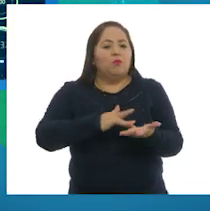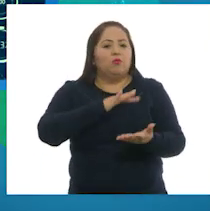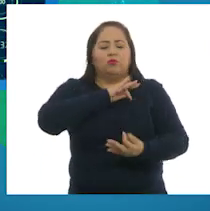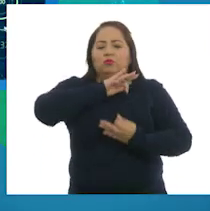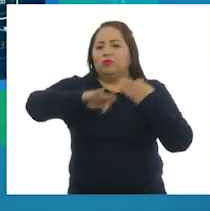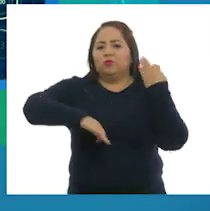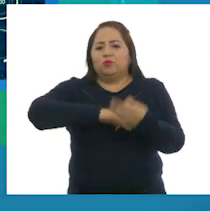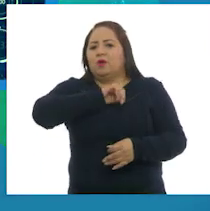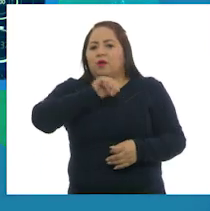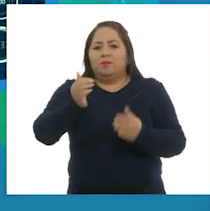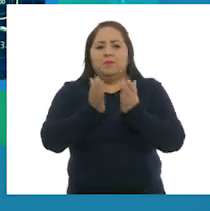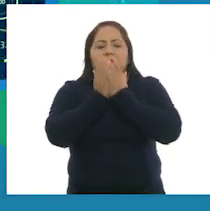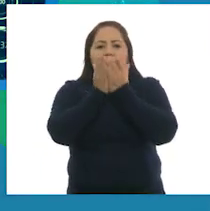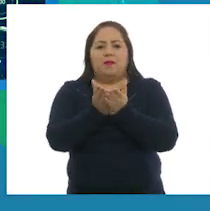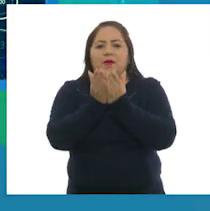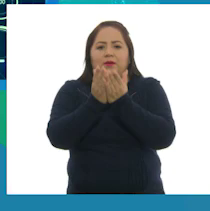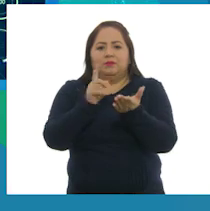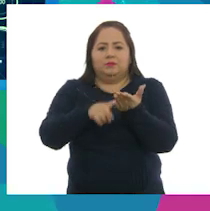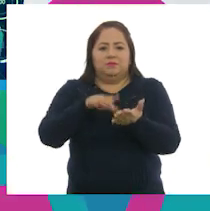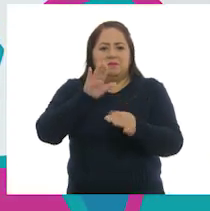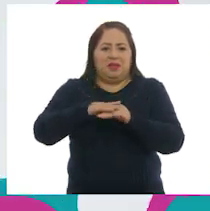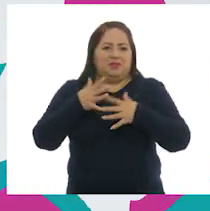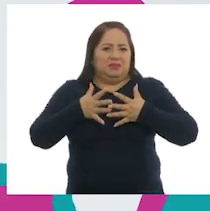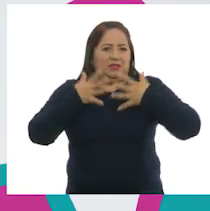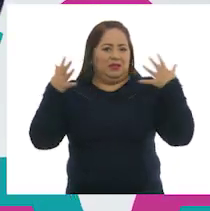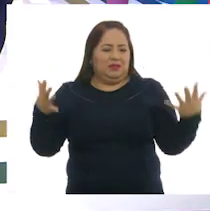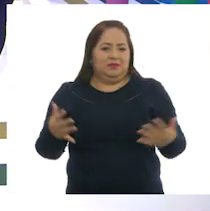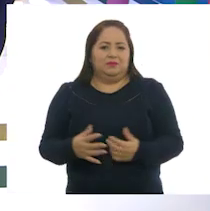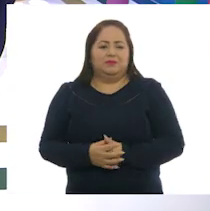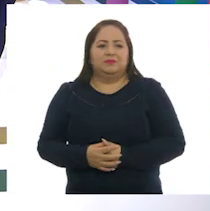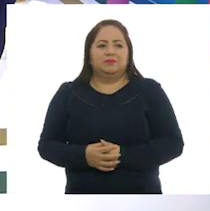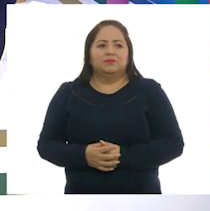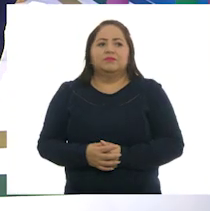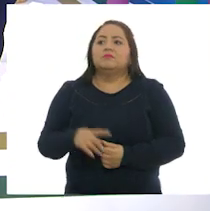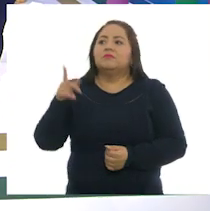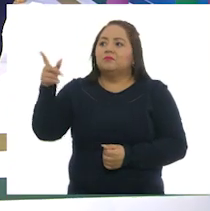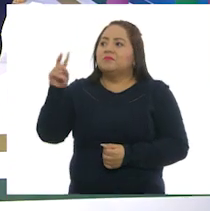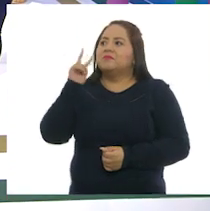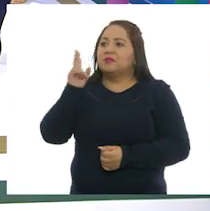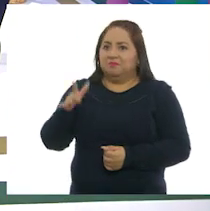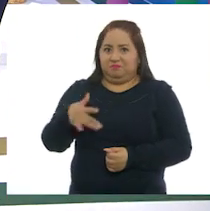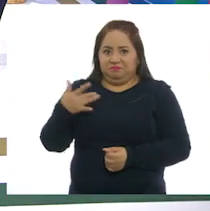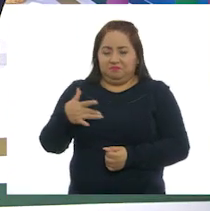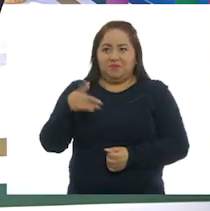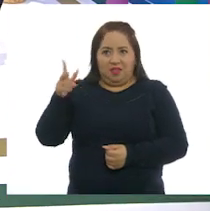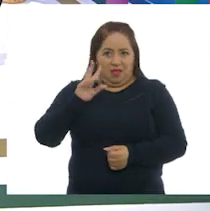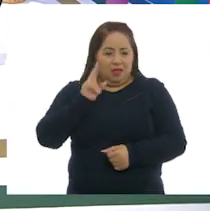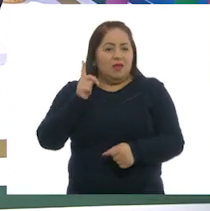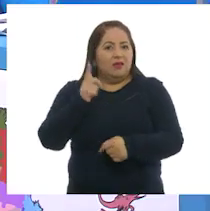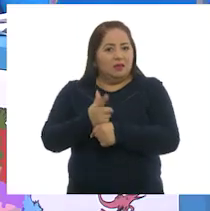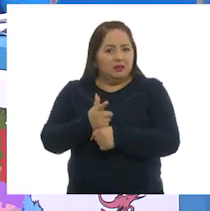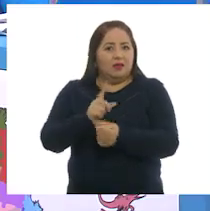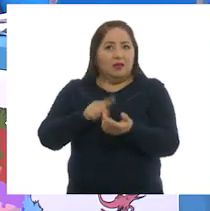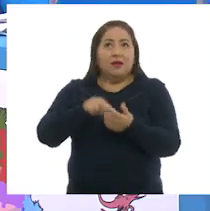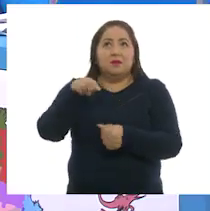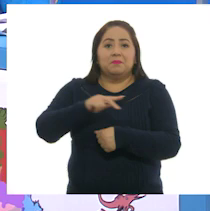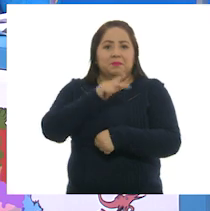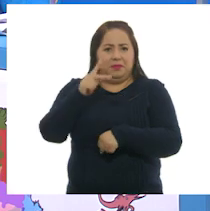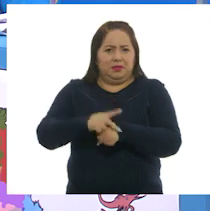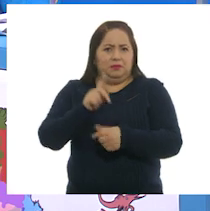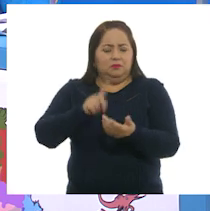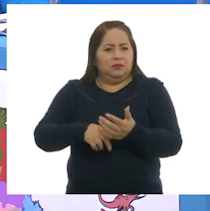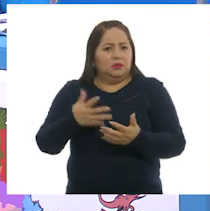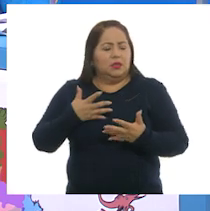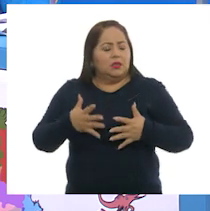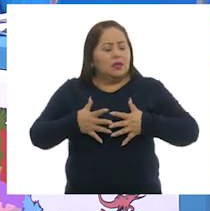todo momento a los barcos de la flota mayor. ¿Qué te pareció Larisa? ¿Te diste cuenta que nuestro país posee una